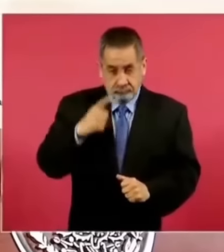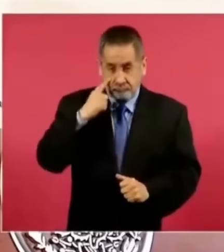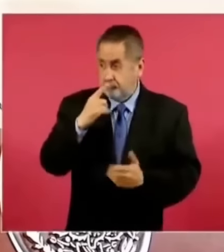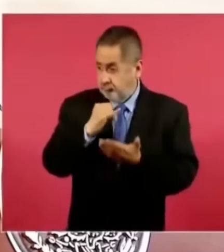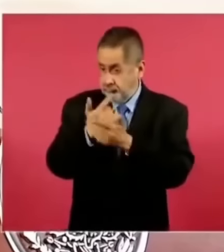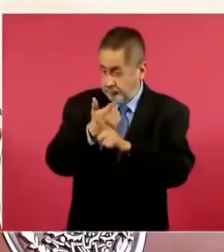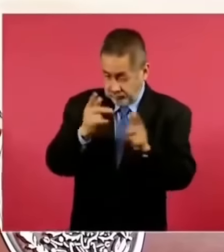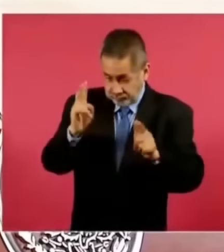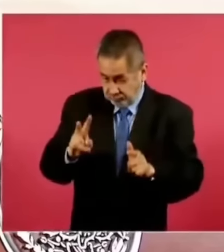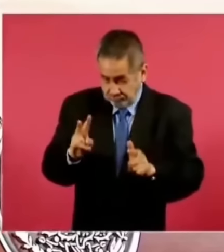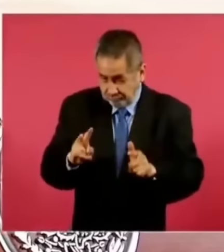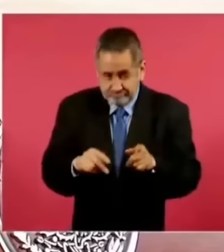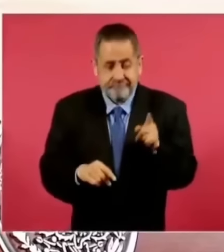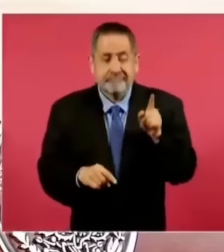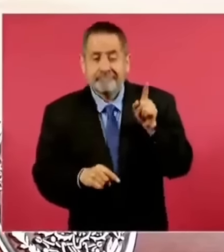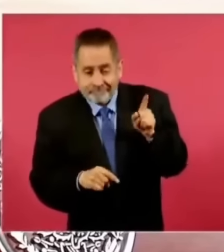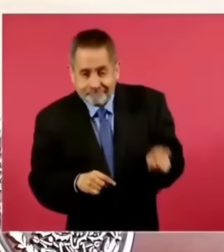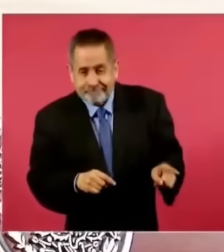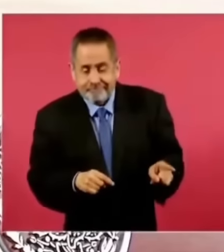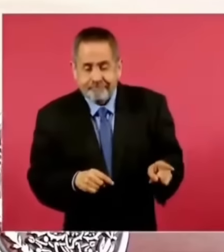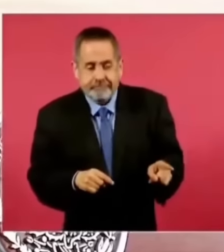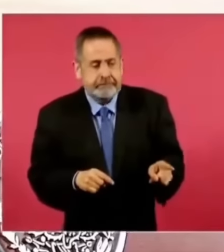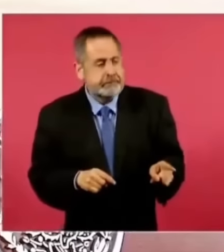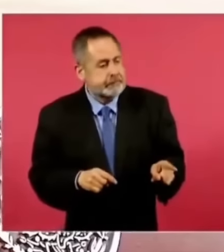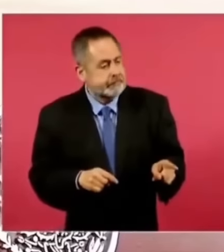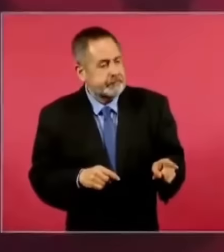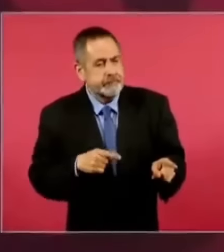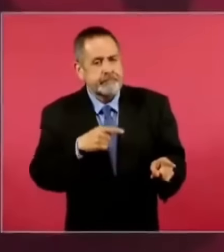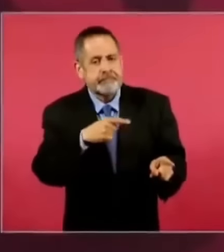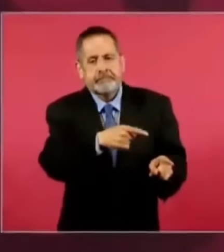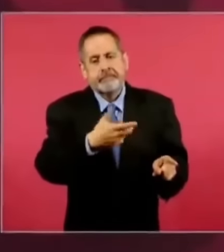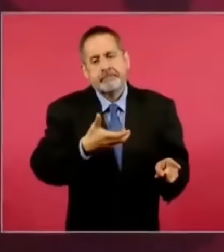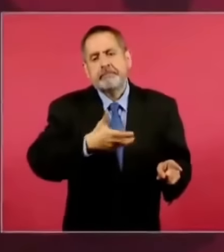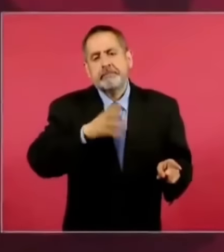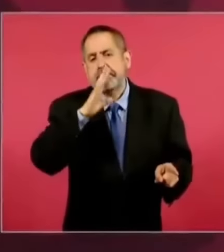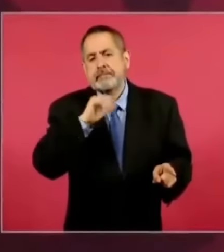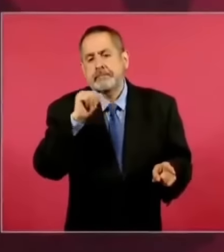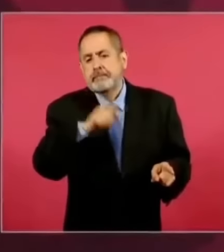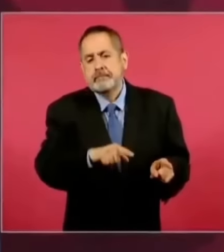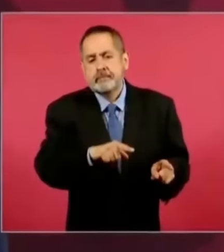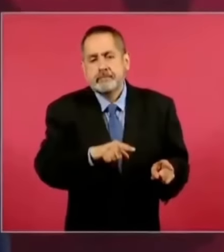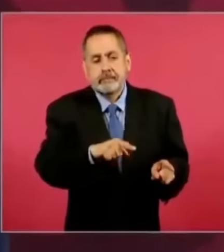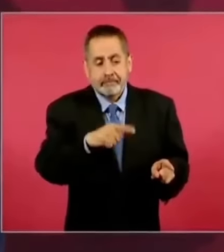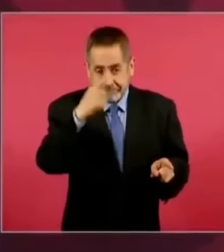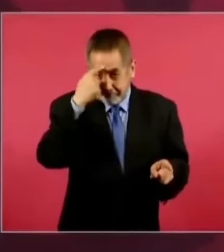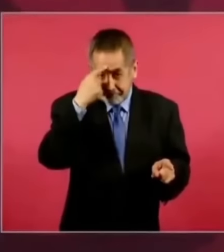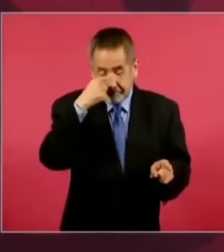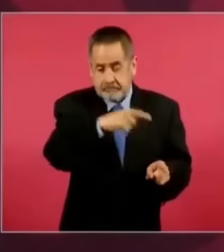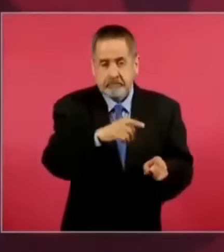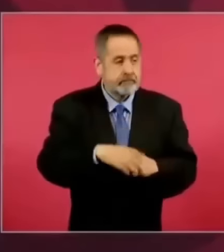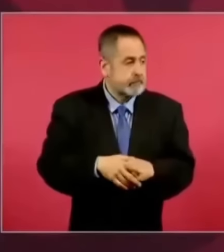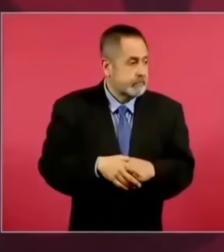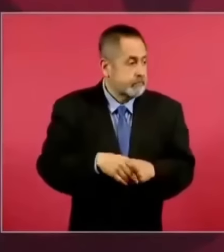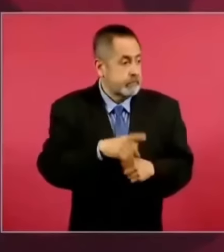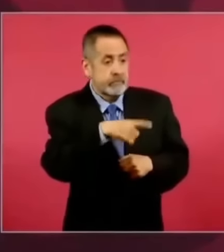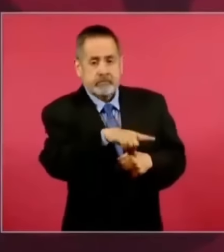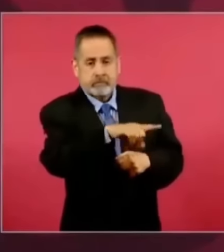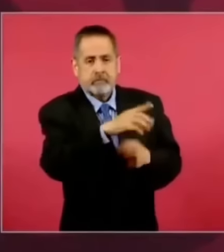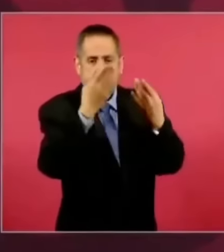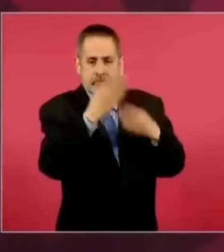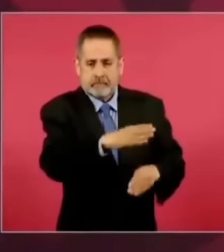lo que hizo de convertir las deudas privadas